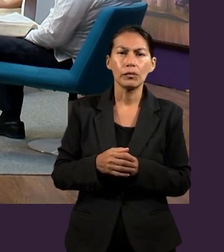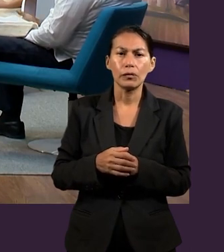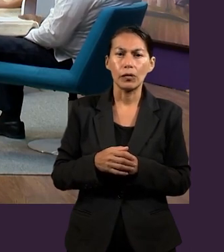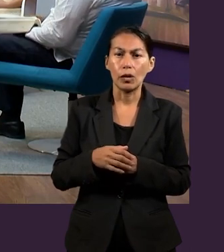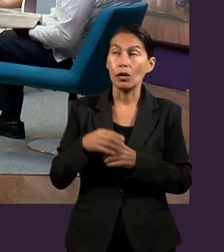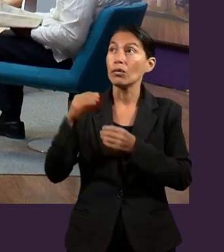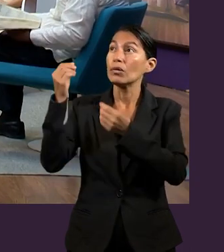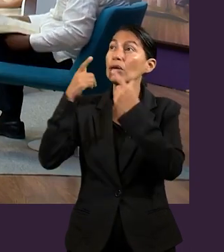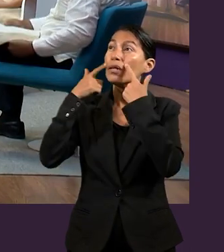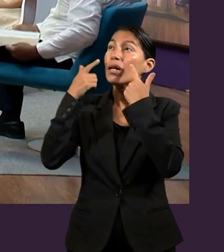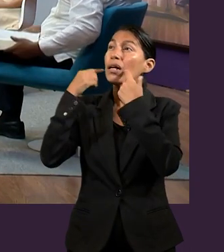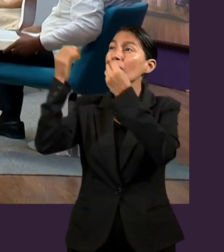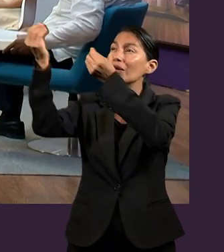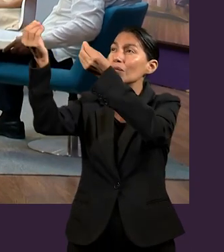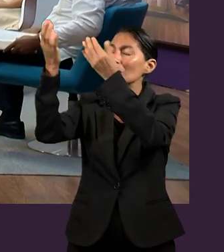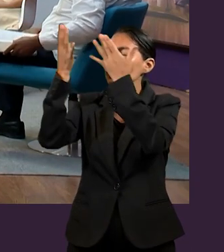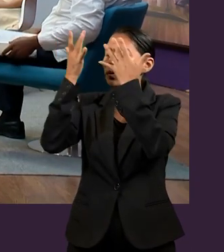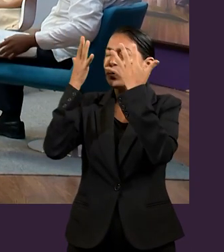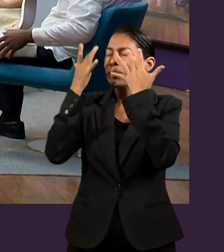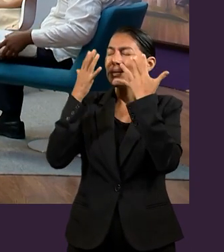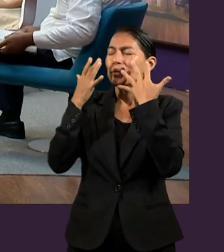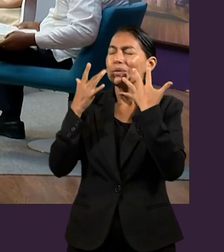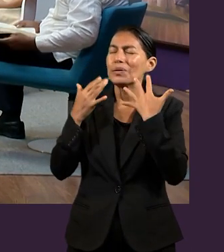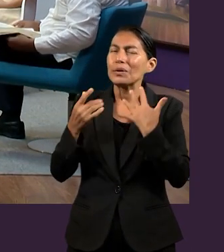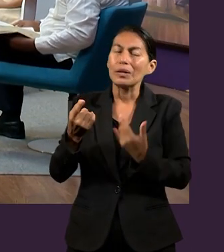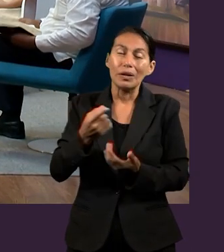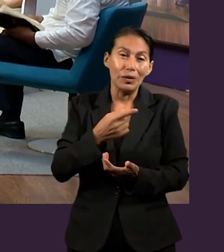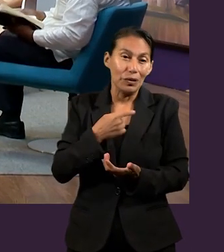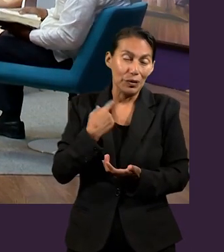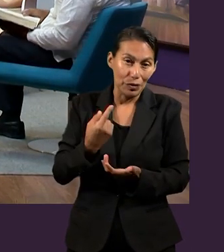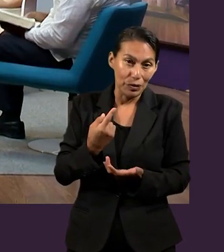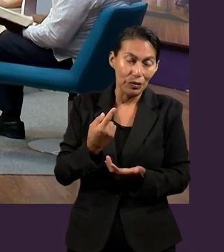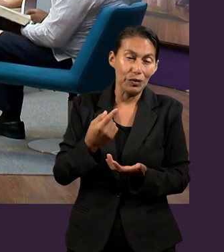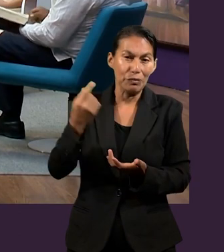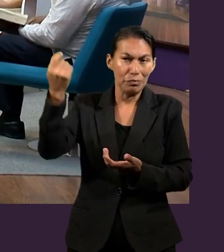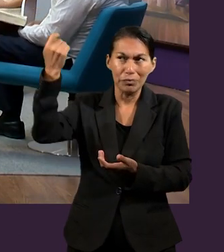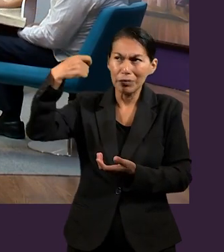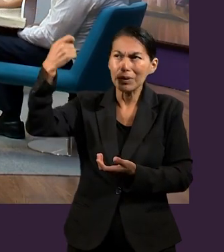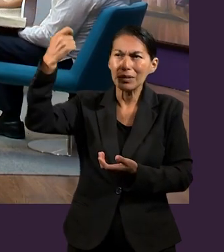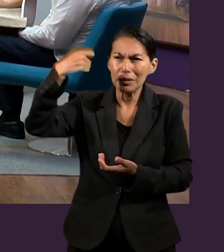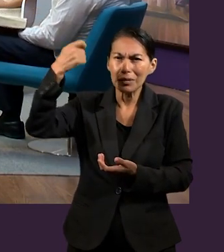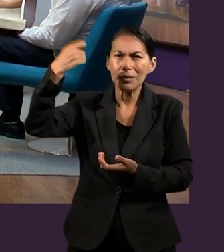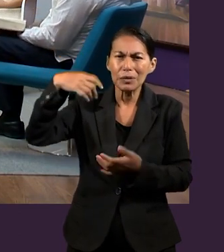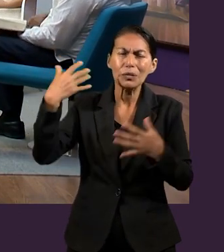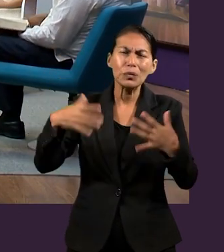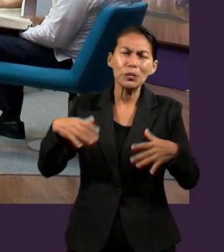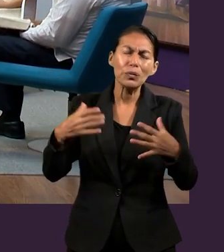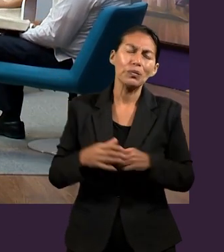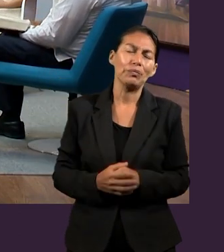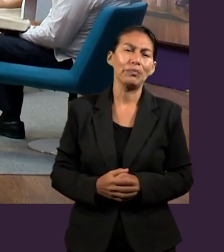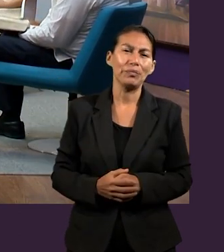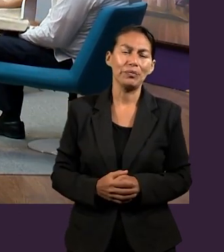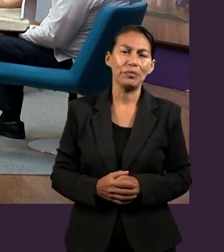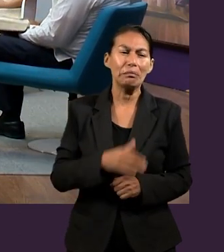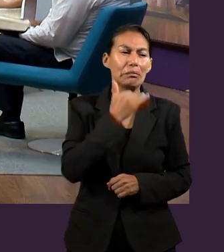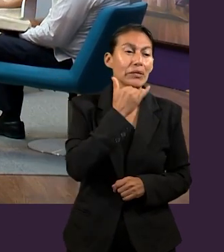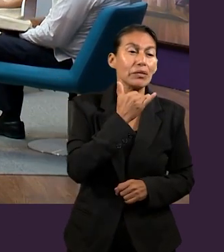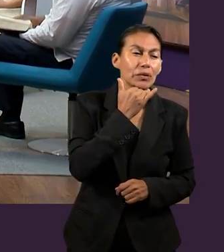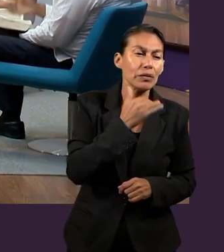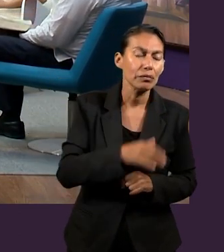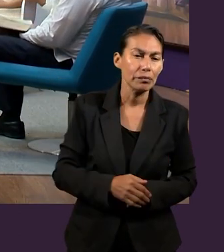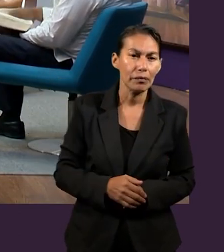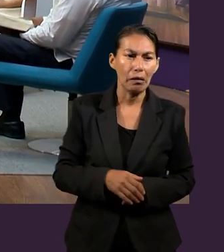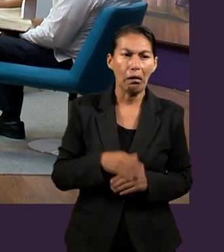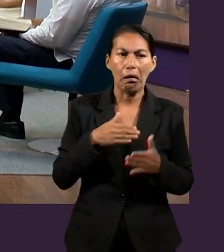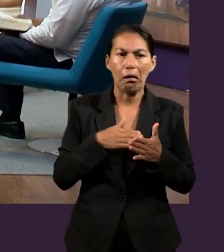efectuarse en nosotros y podamos ser realmente bendecidos por el